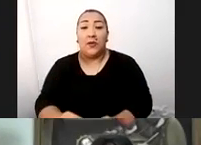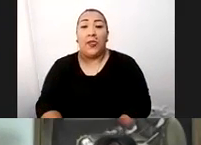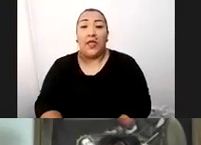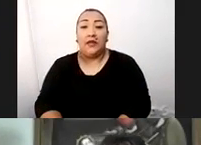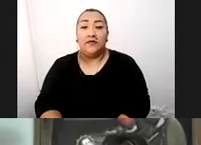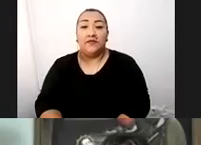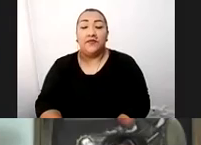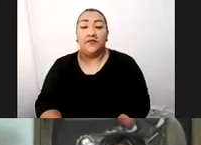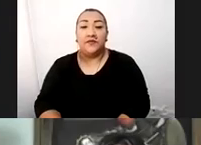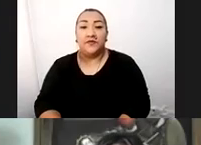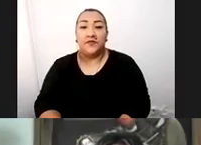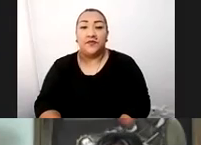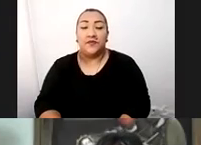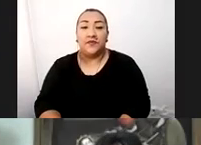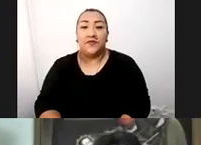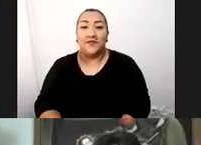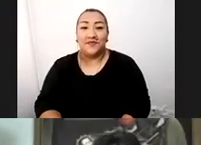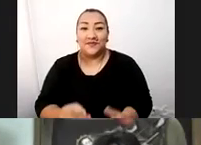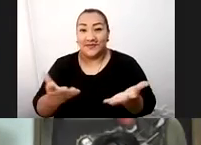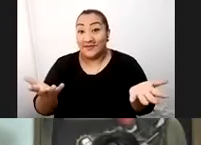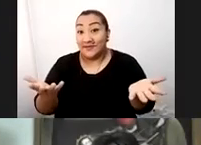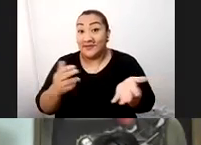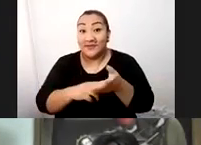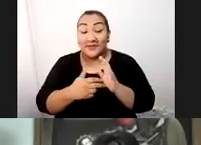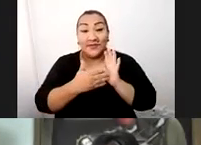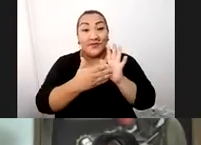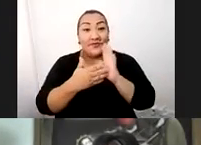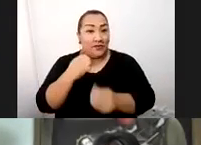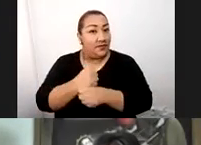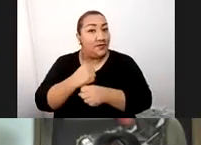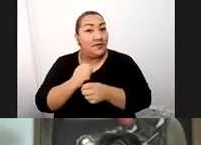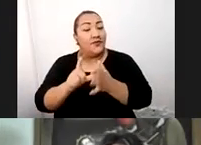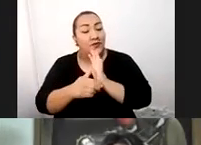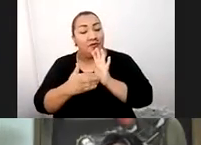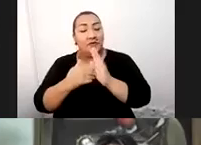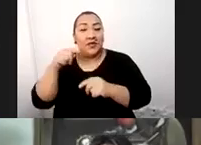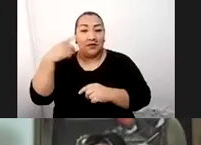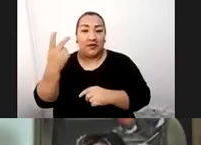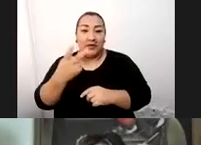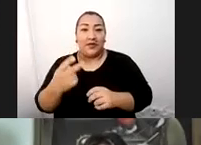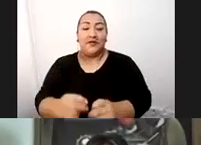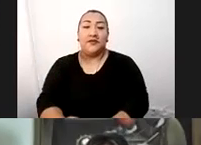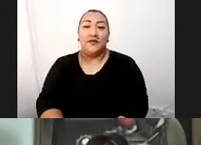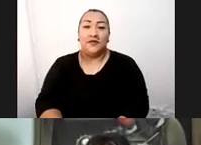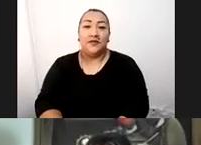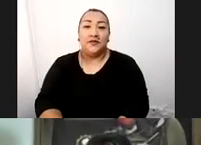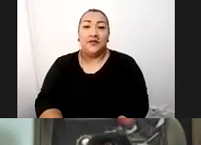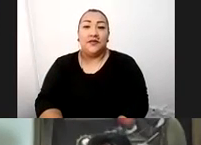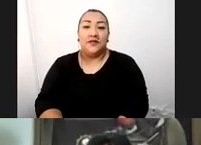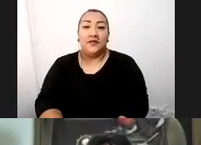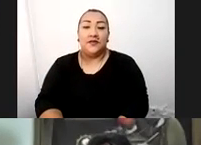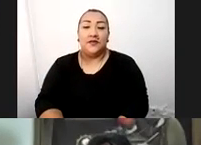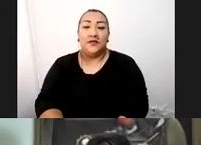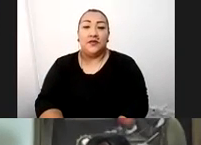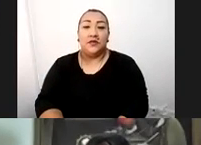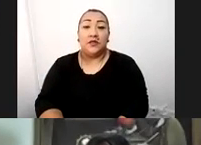ayudan mucho. Entonces, es un producto que estamos trabajando y que lo presentaremos en el 2022. Asimismo, el destino gastronómico y